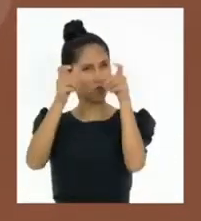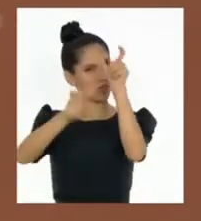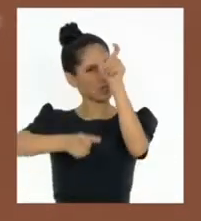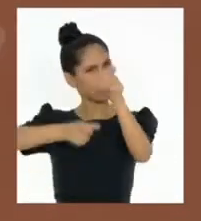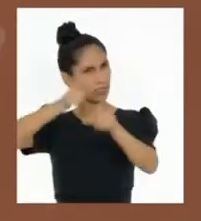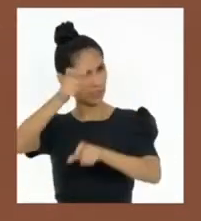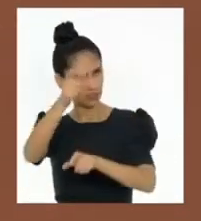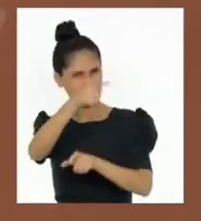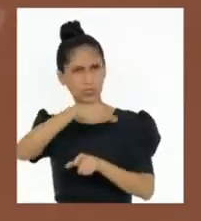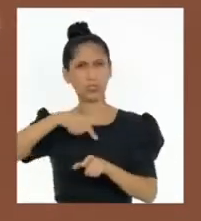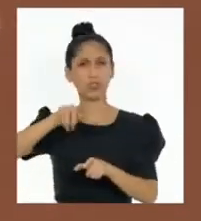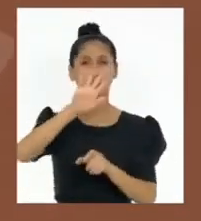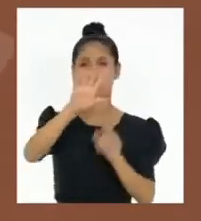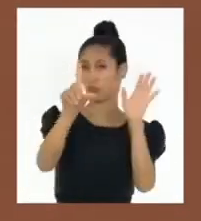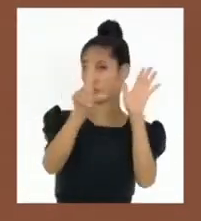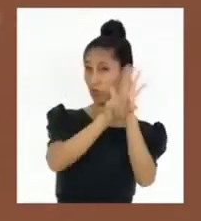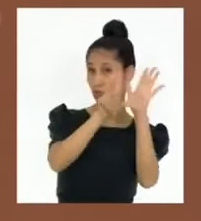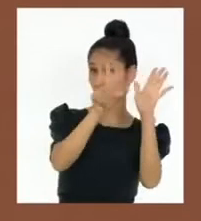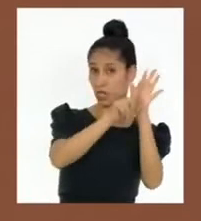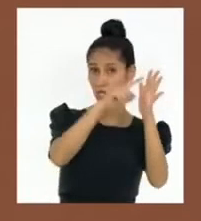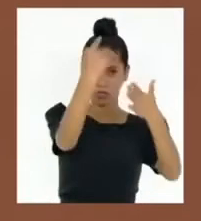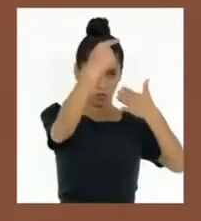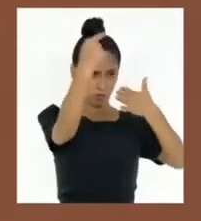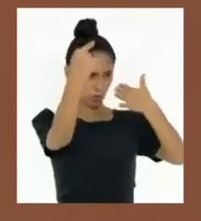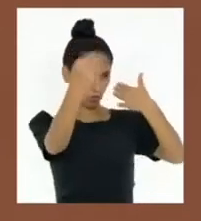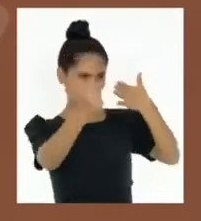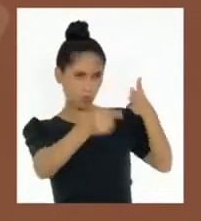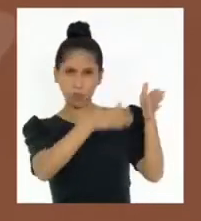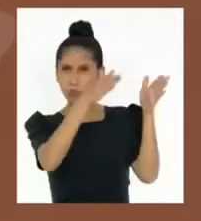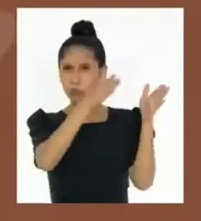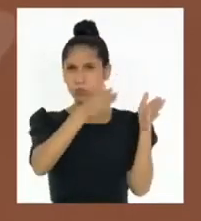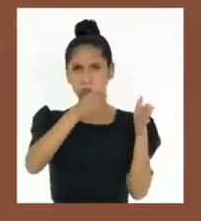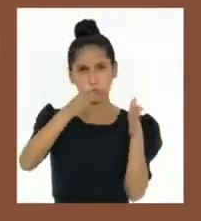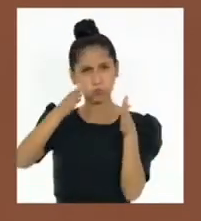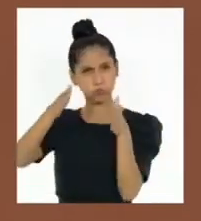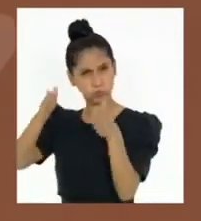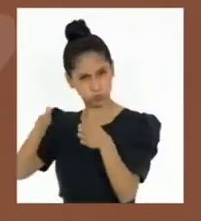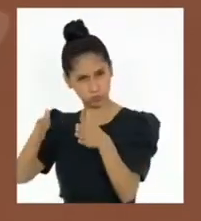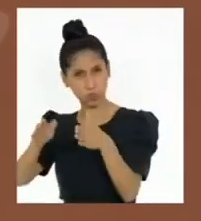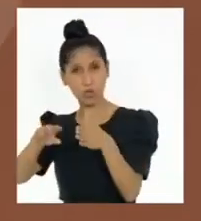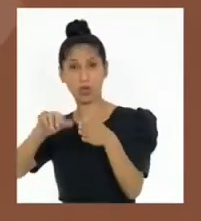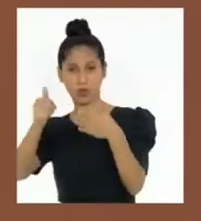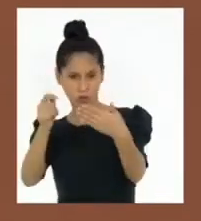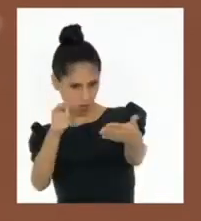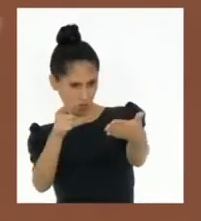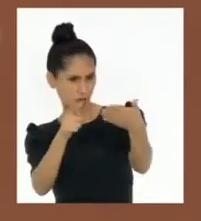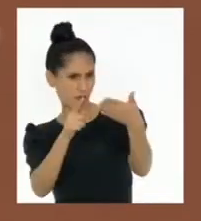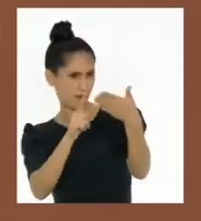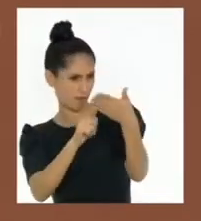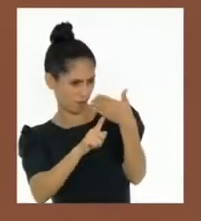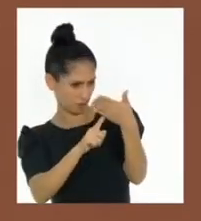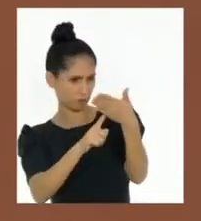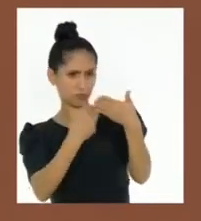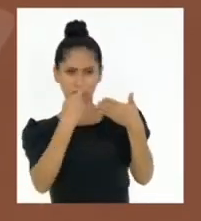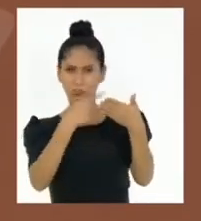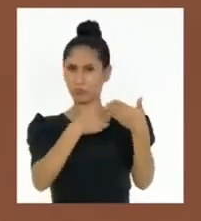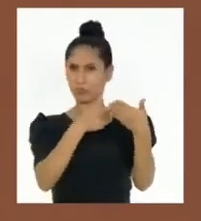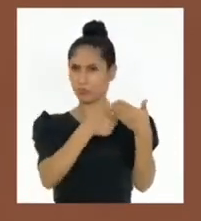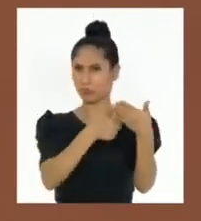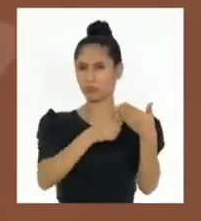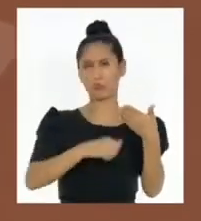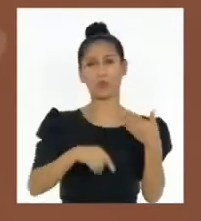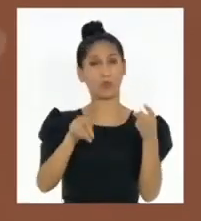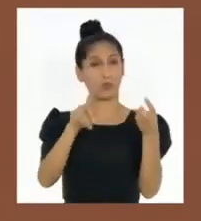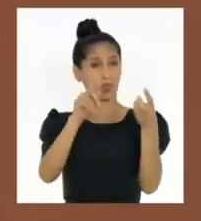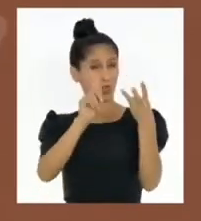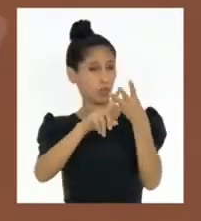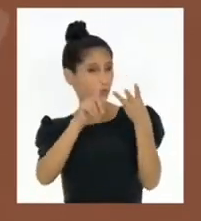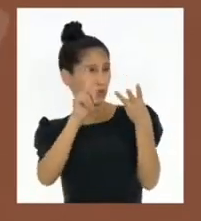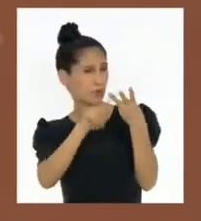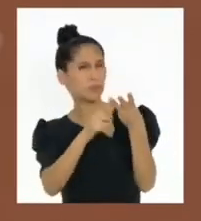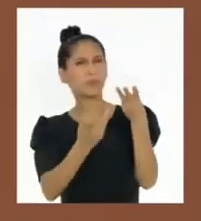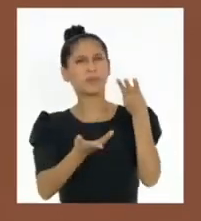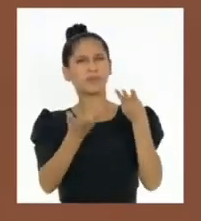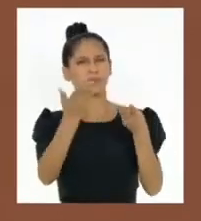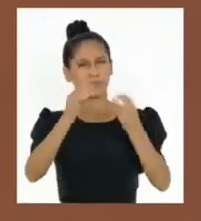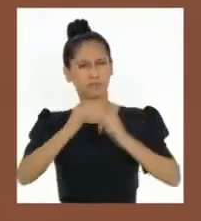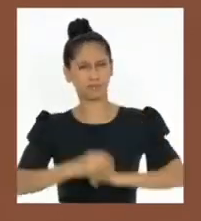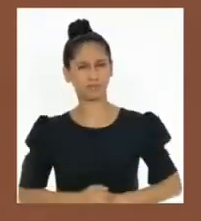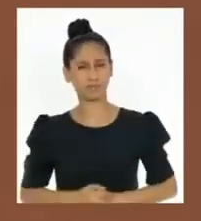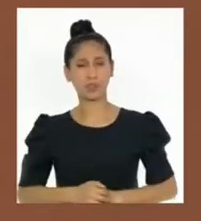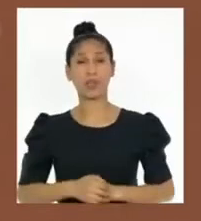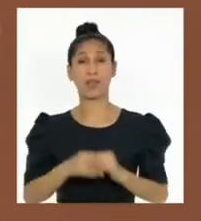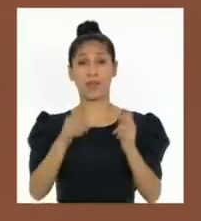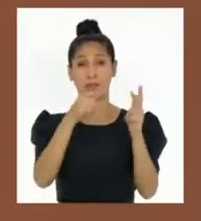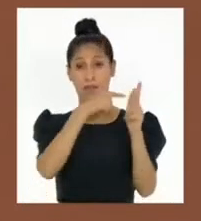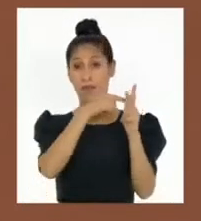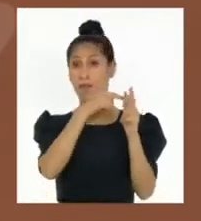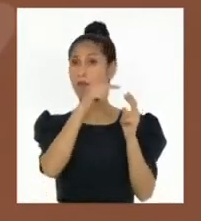generar las que se consideren necesarias a través de la deliberación y discusión. Otra de sus funciones es